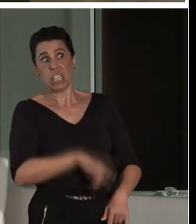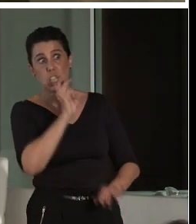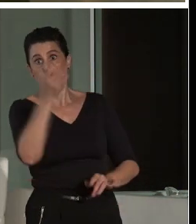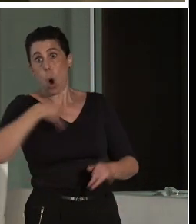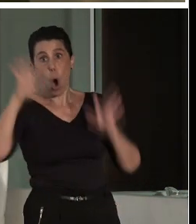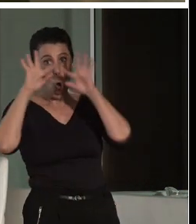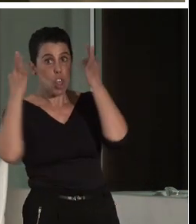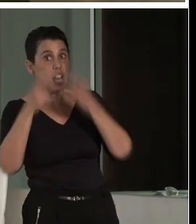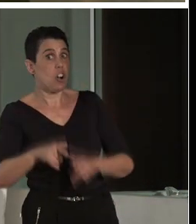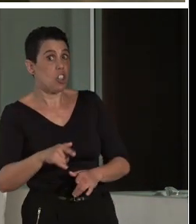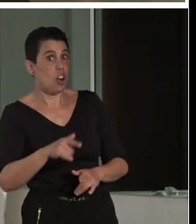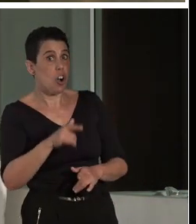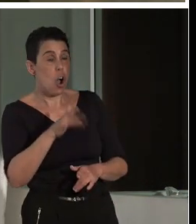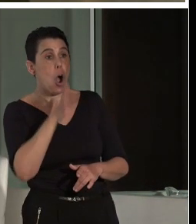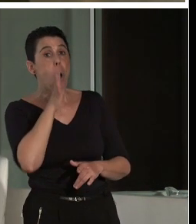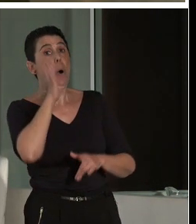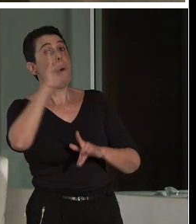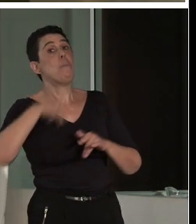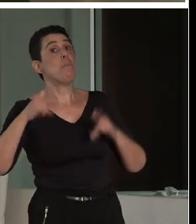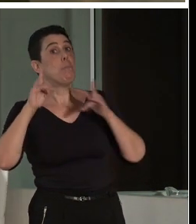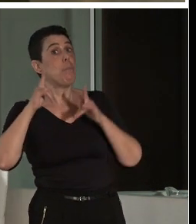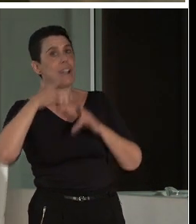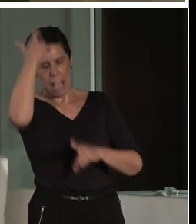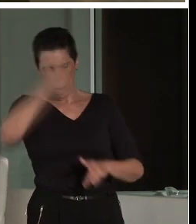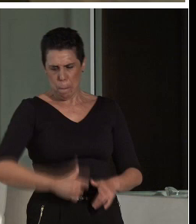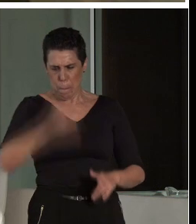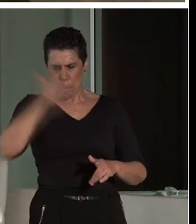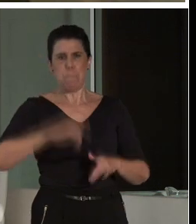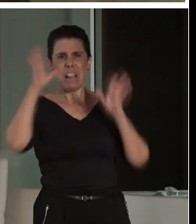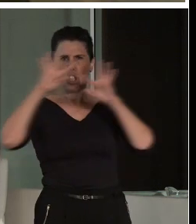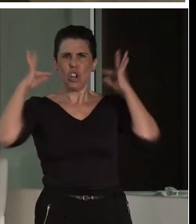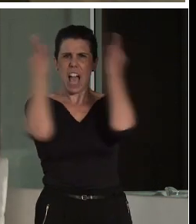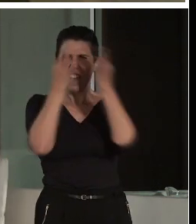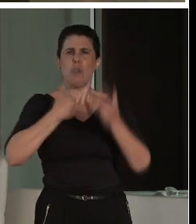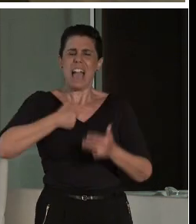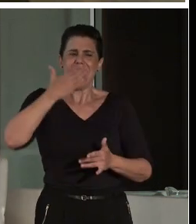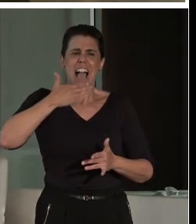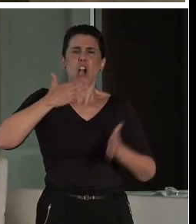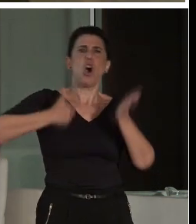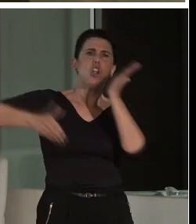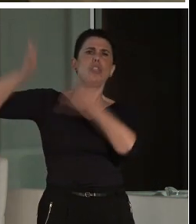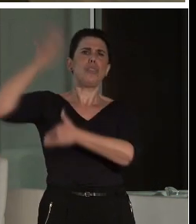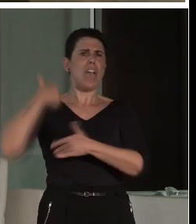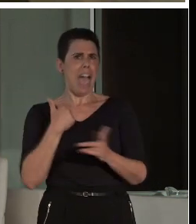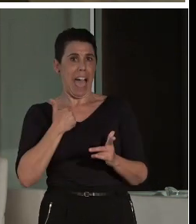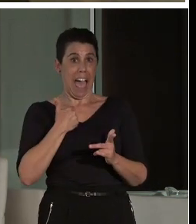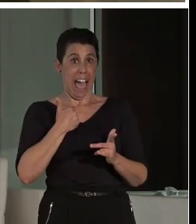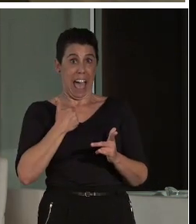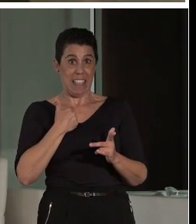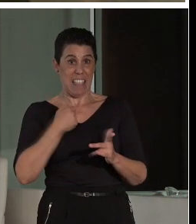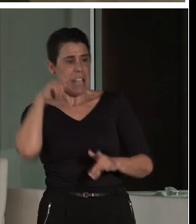Córdoba tiene elementos comunes con ese patrimonio que está habiendo que le hacen identificarlo